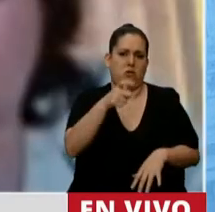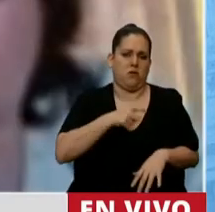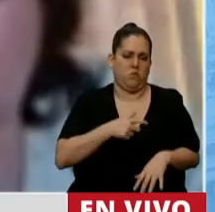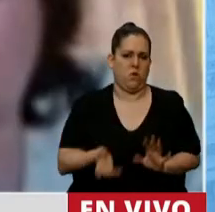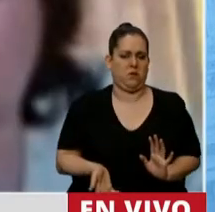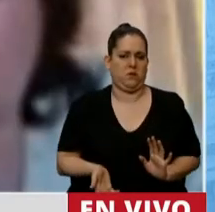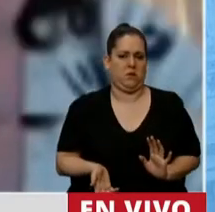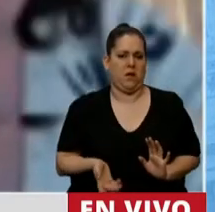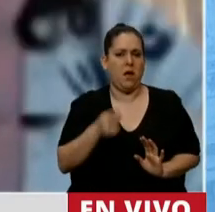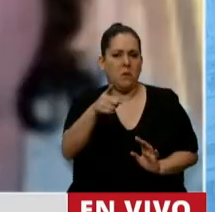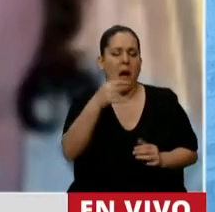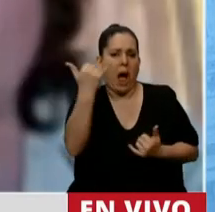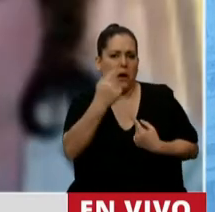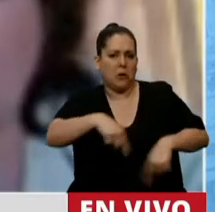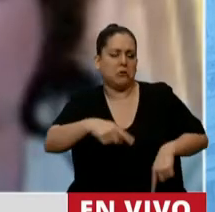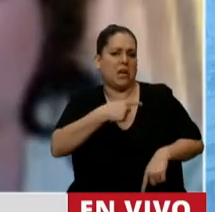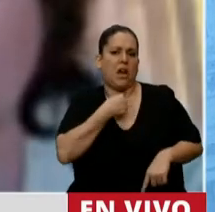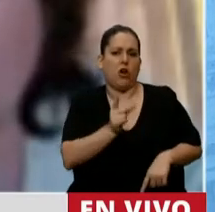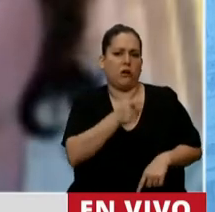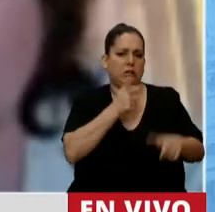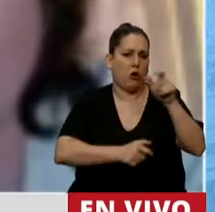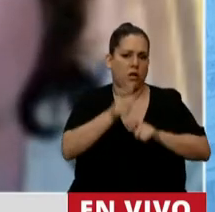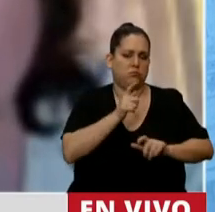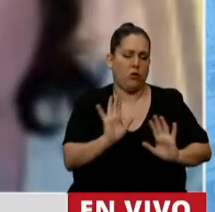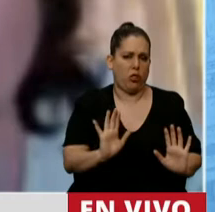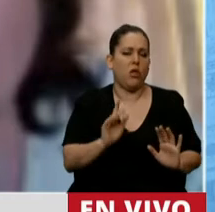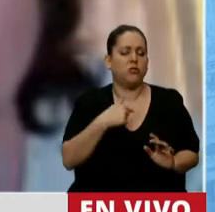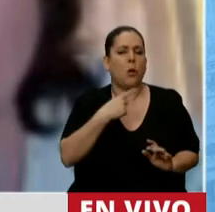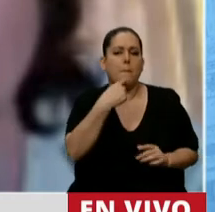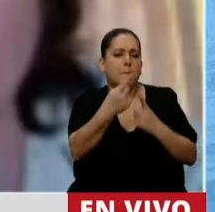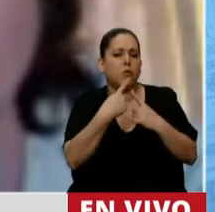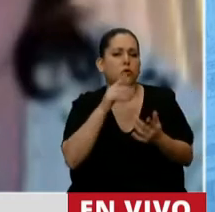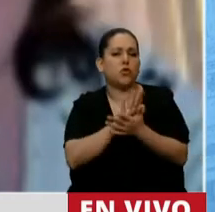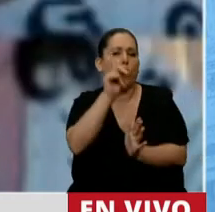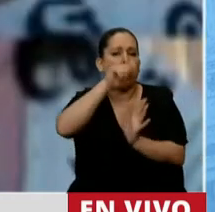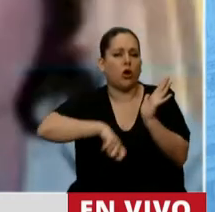pudo o no quiso responder. Voy a consultarlos por contrataciones.